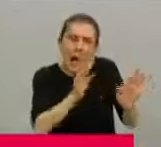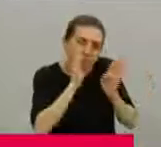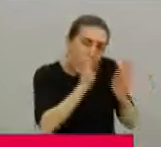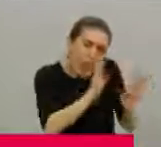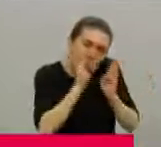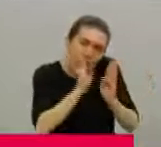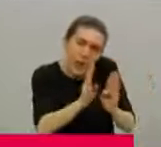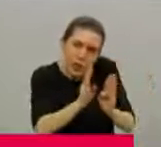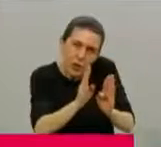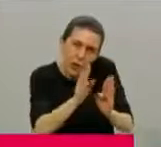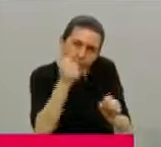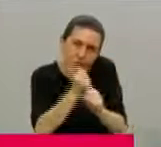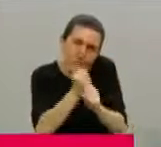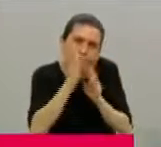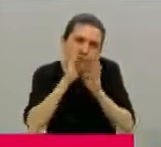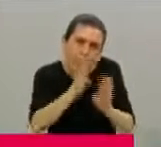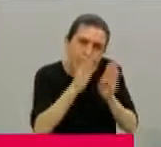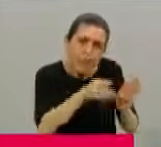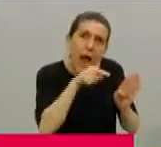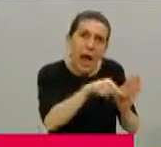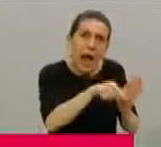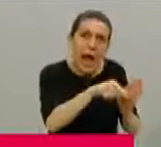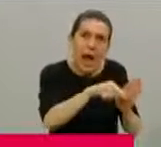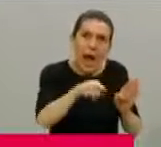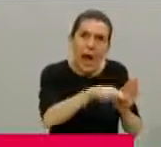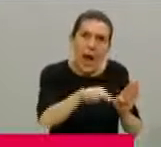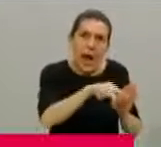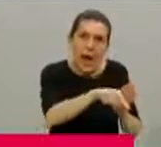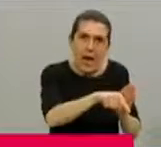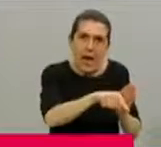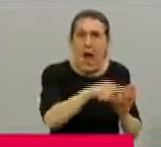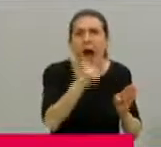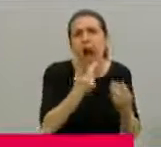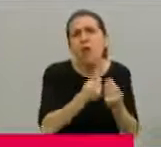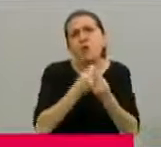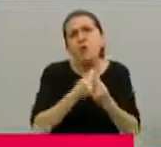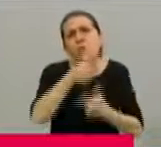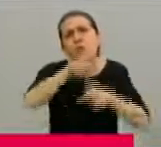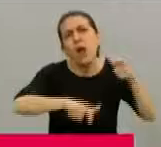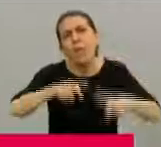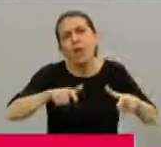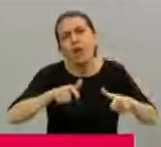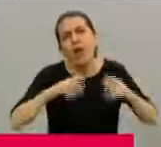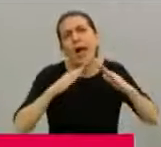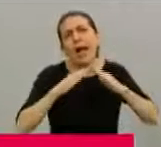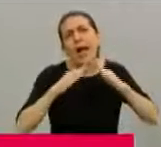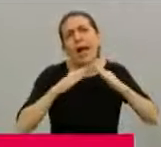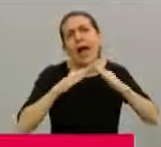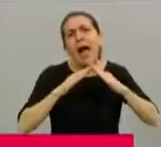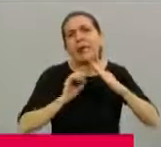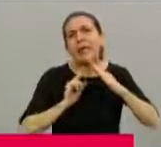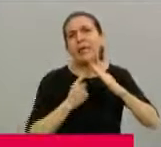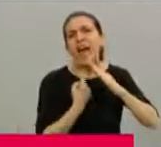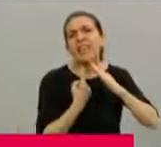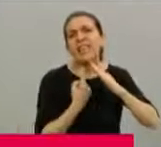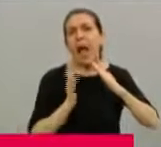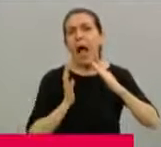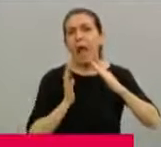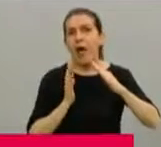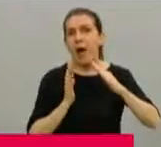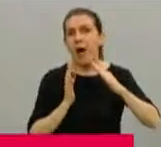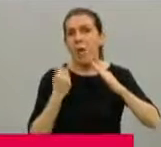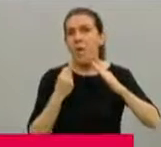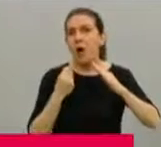trabajando muy intensamente allí. Sí, tenemos muchas personas aisladas en sus domicilios por ser